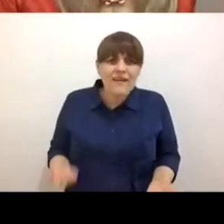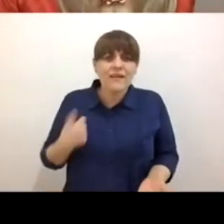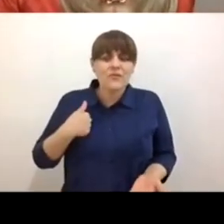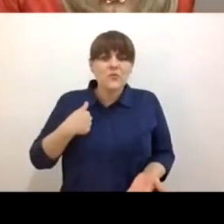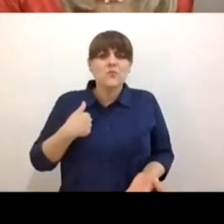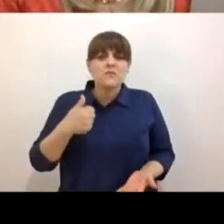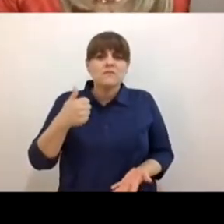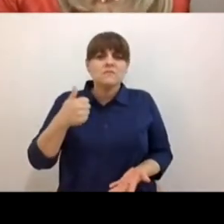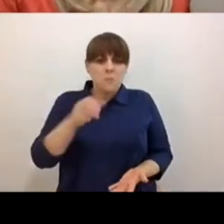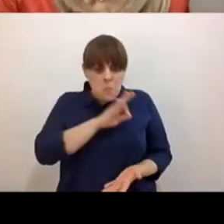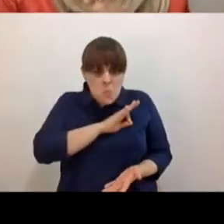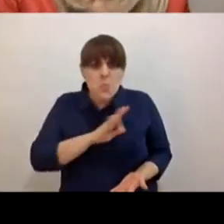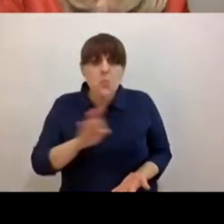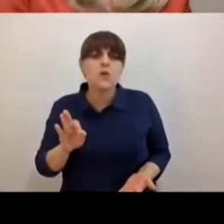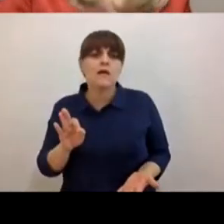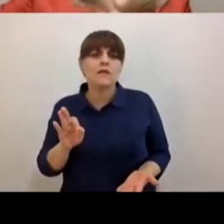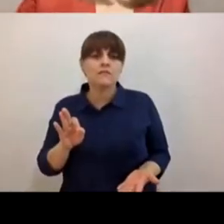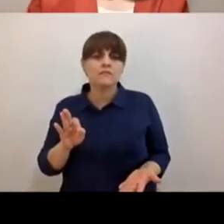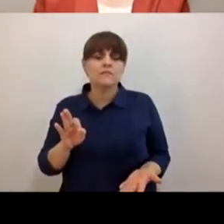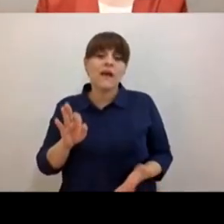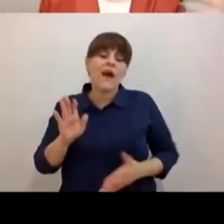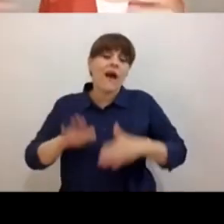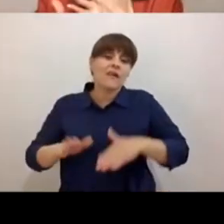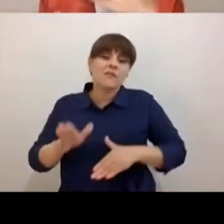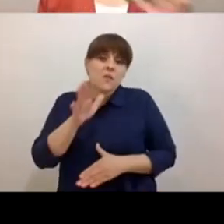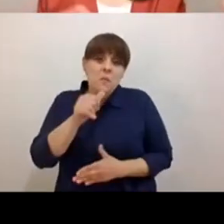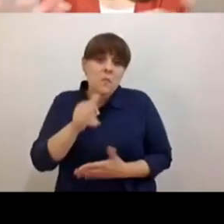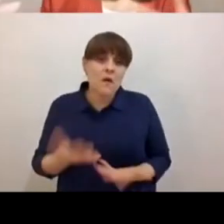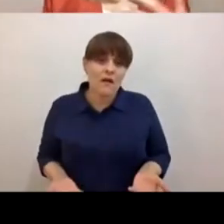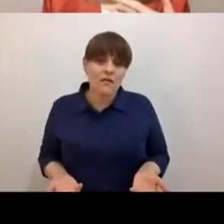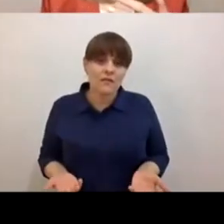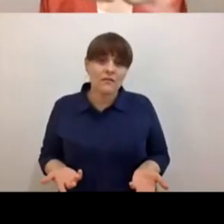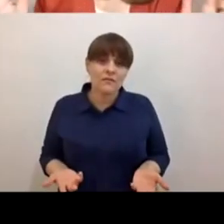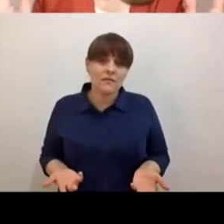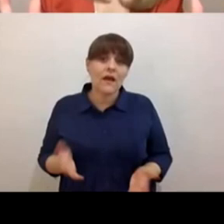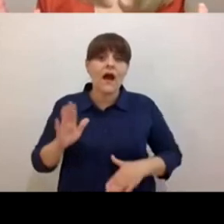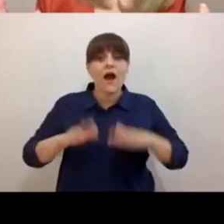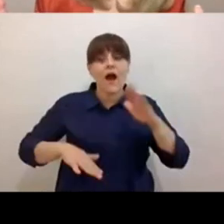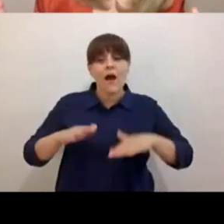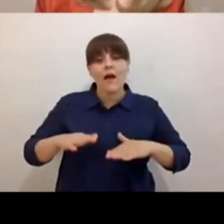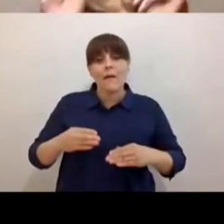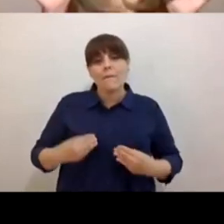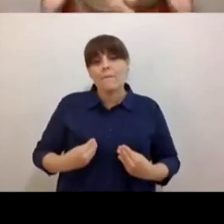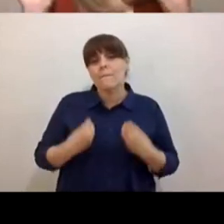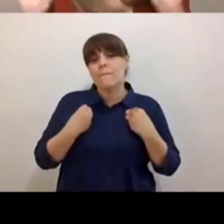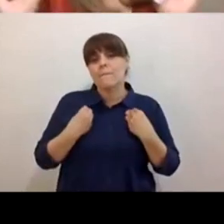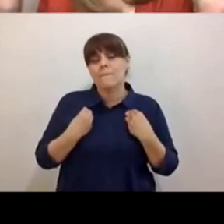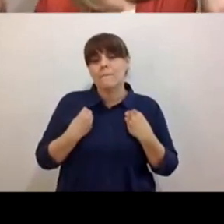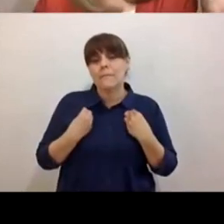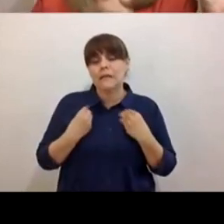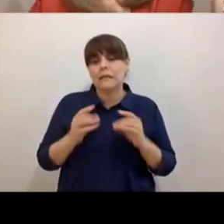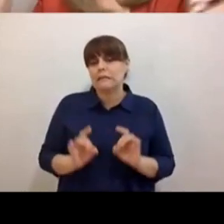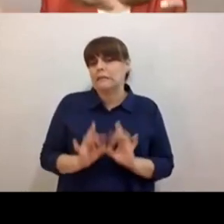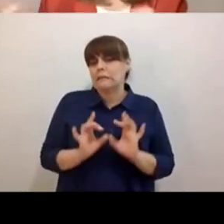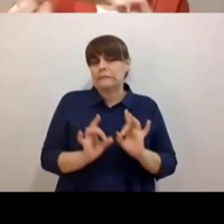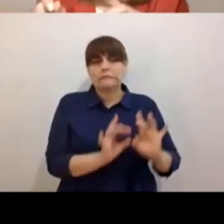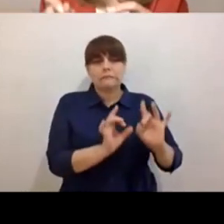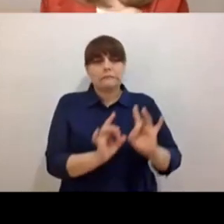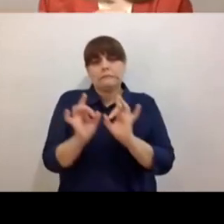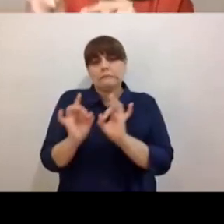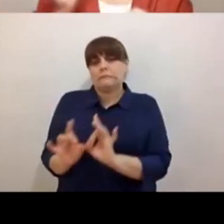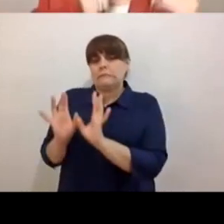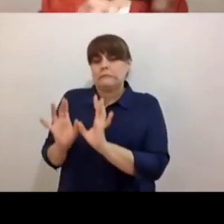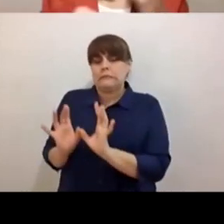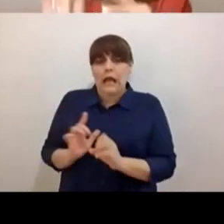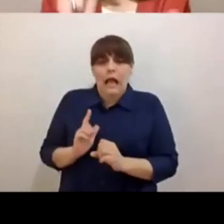estoy dispuesto. Y a veces no, ¿no? A veces la vida nos manda esos detallitos, como yo digo, ¿no?